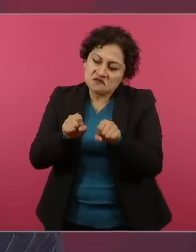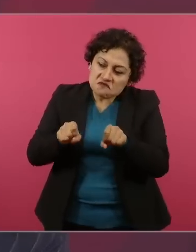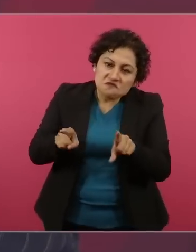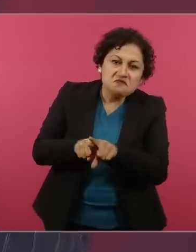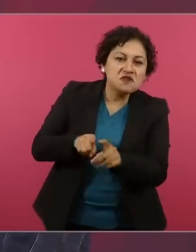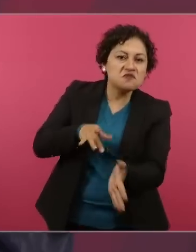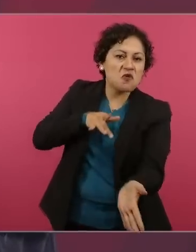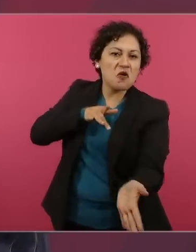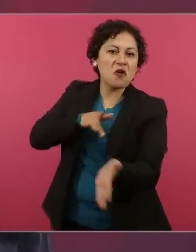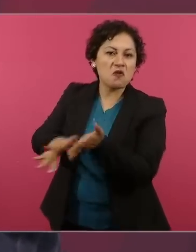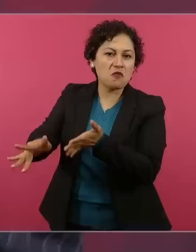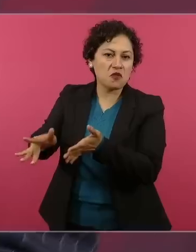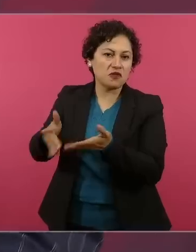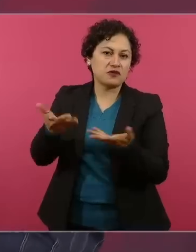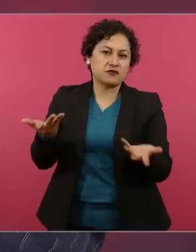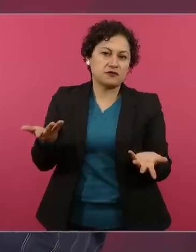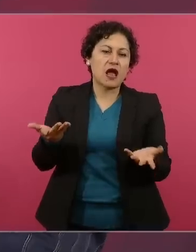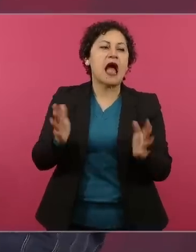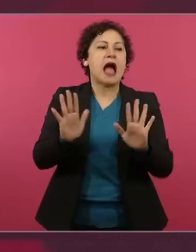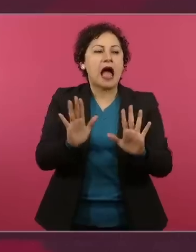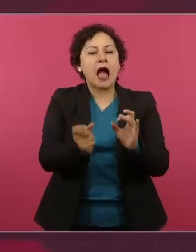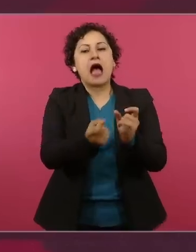desde luego el Reforma,